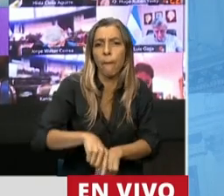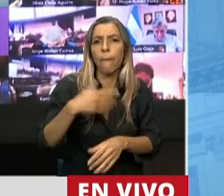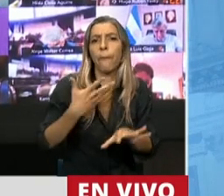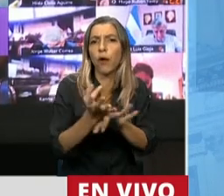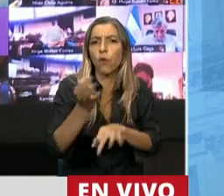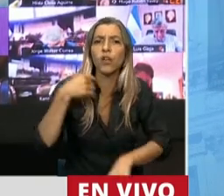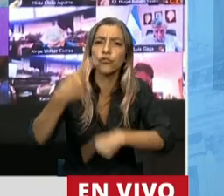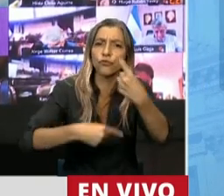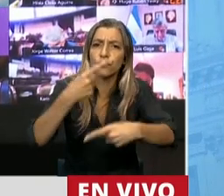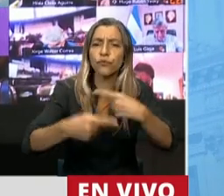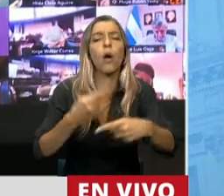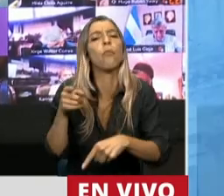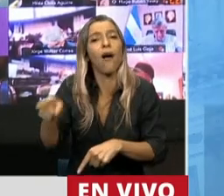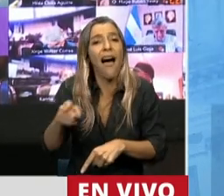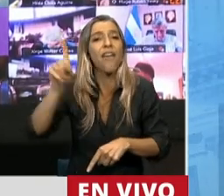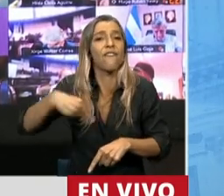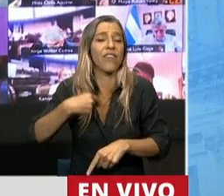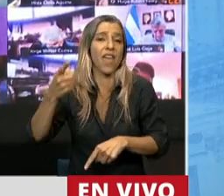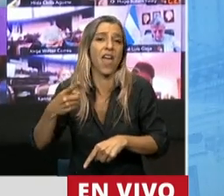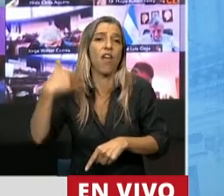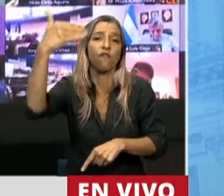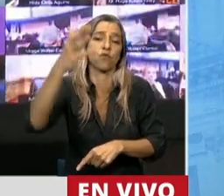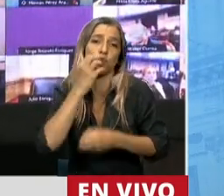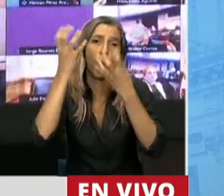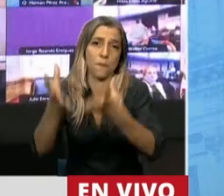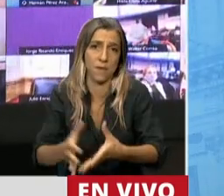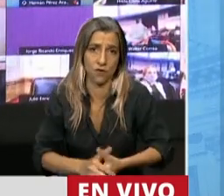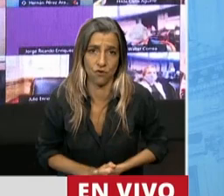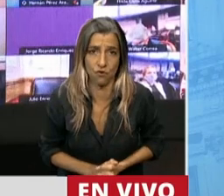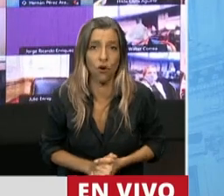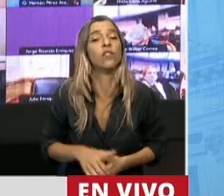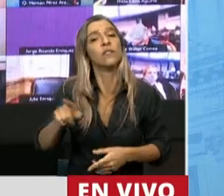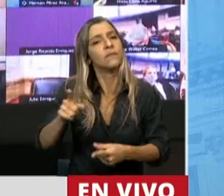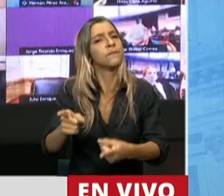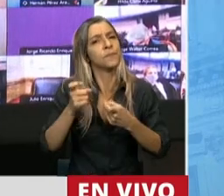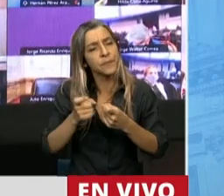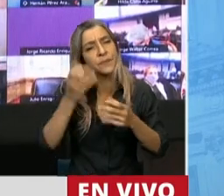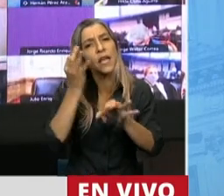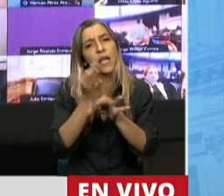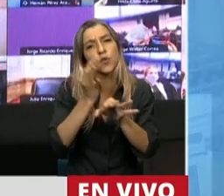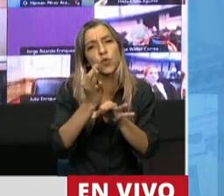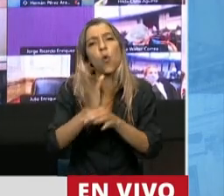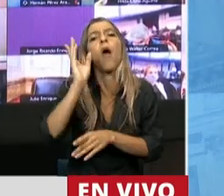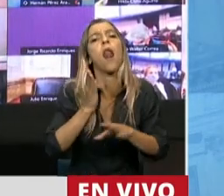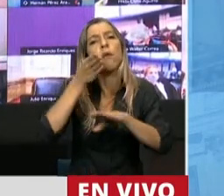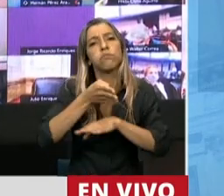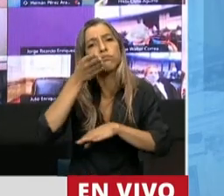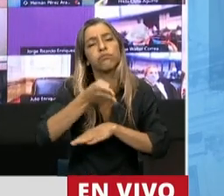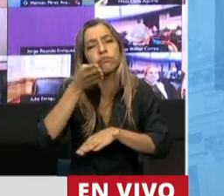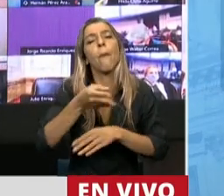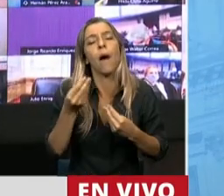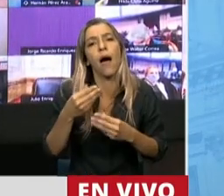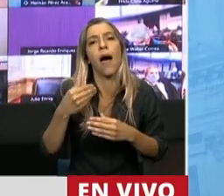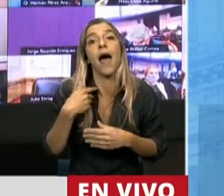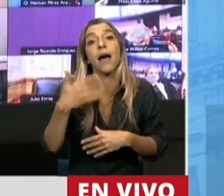escuela es la construcción de su futuro y que además de la construcción de su futuro es la construcción del futuro de